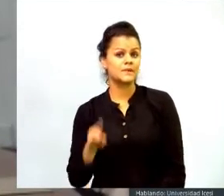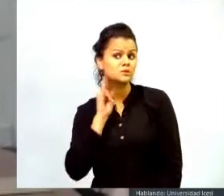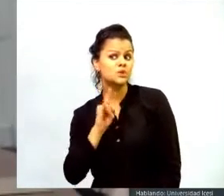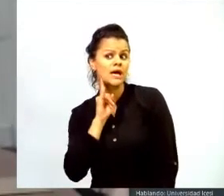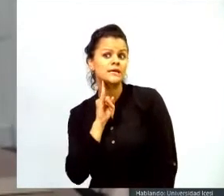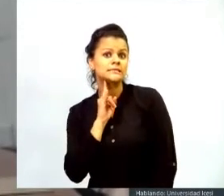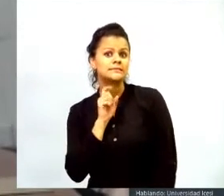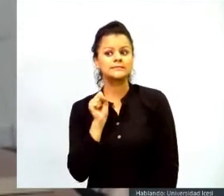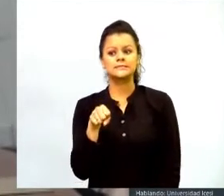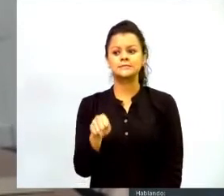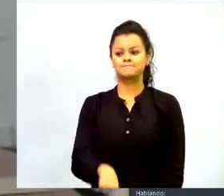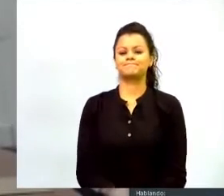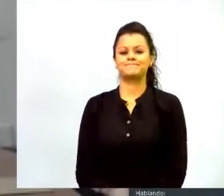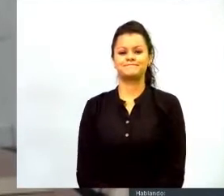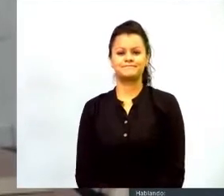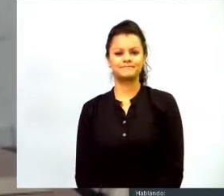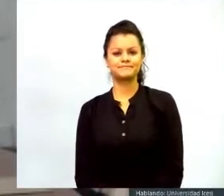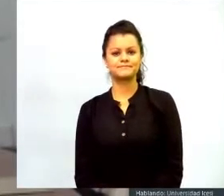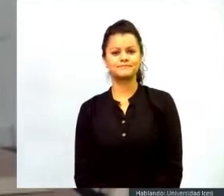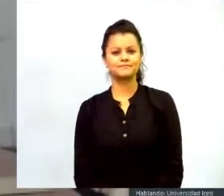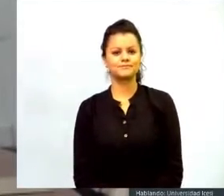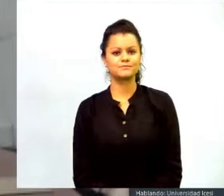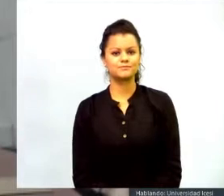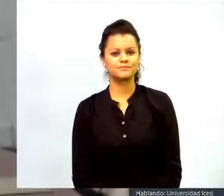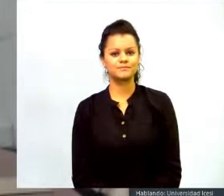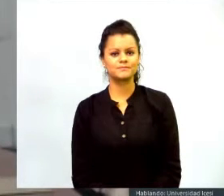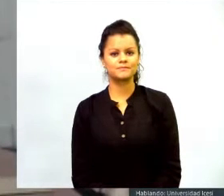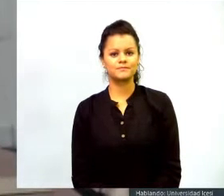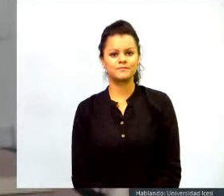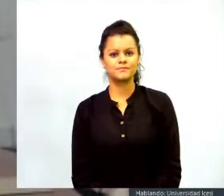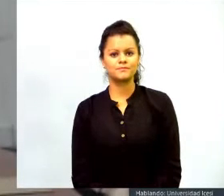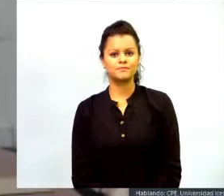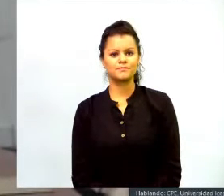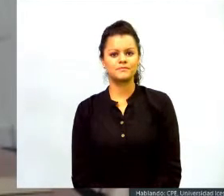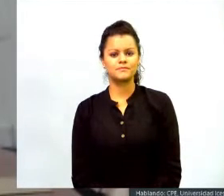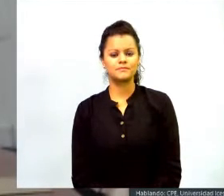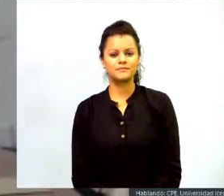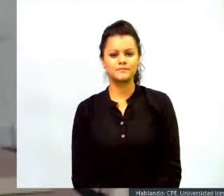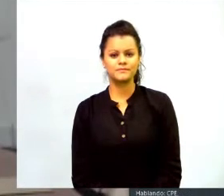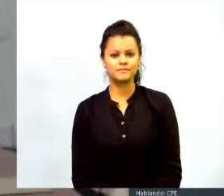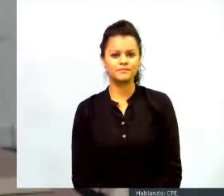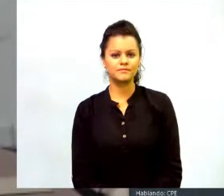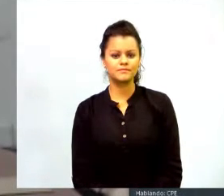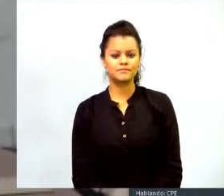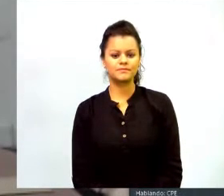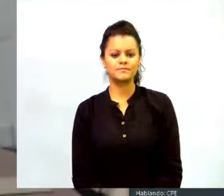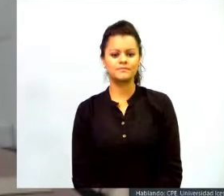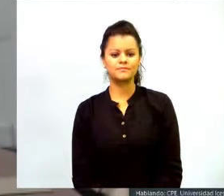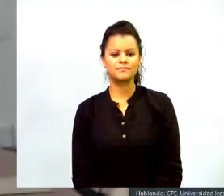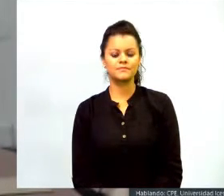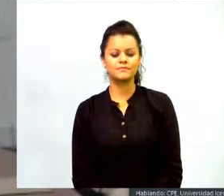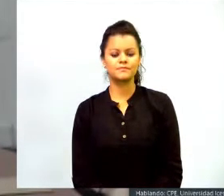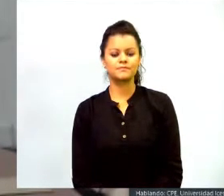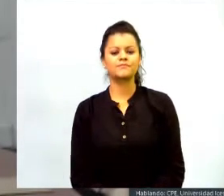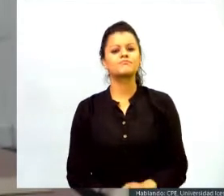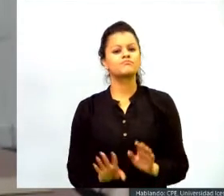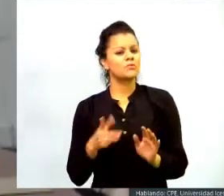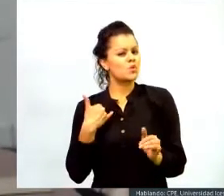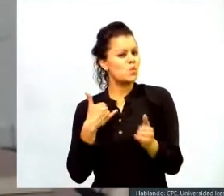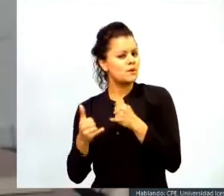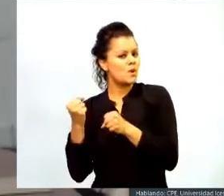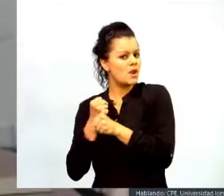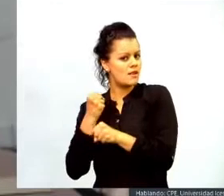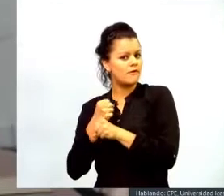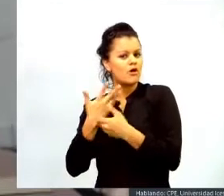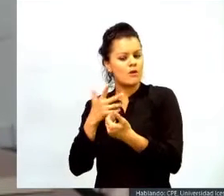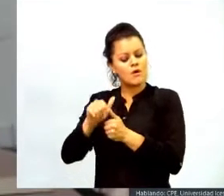lo último que estoy trabajando es este acompañamiento de los docentes